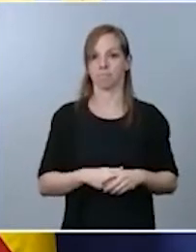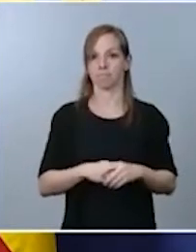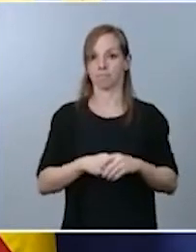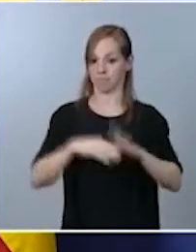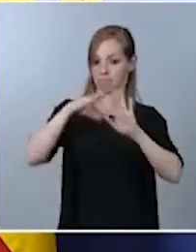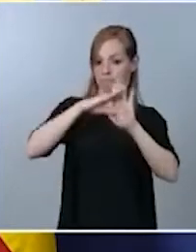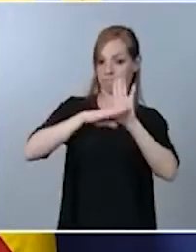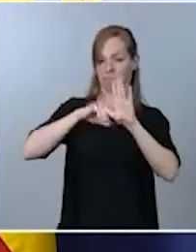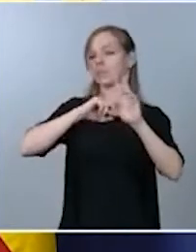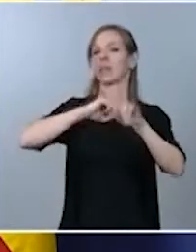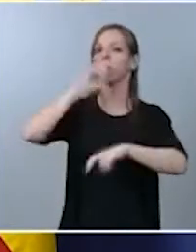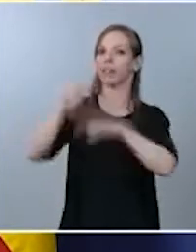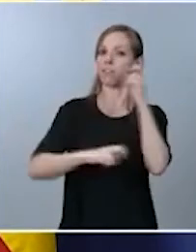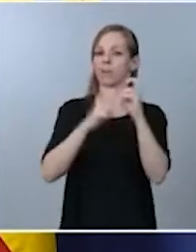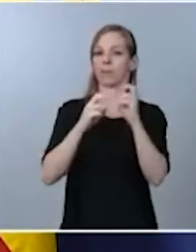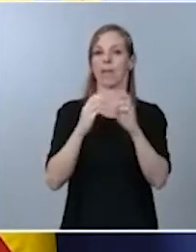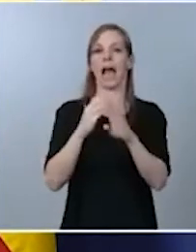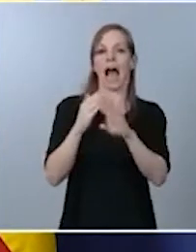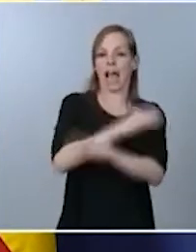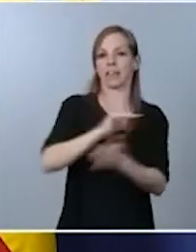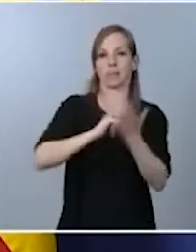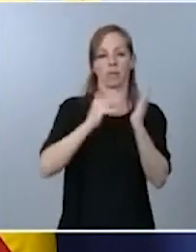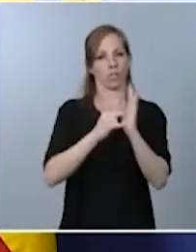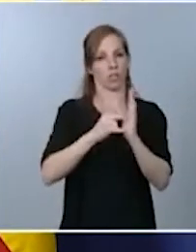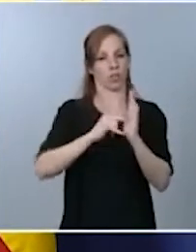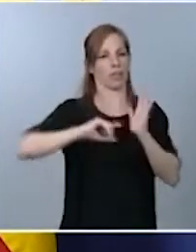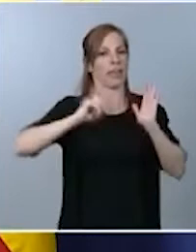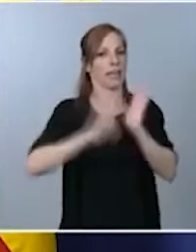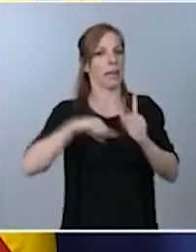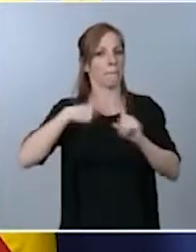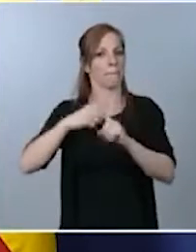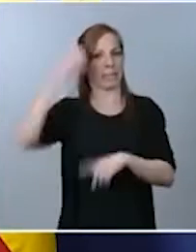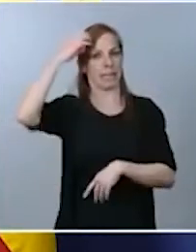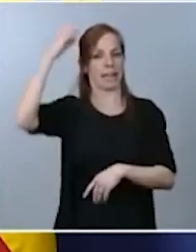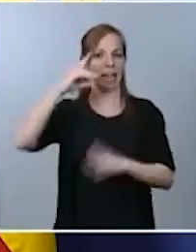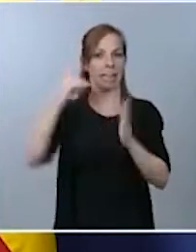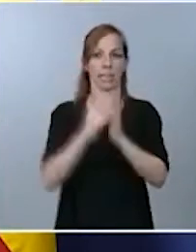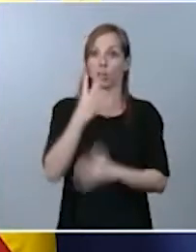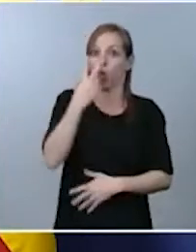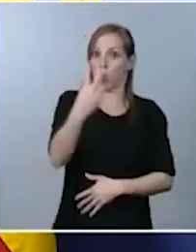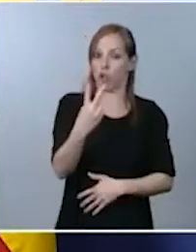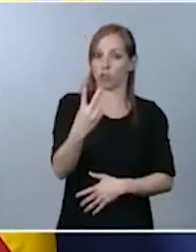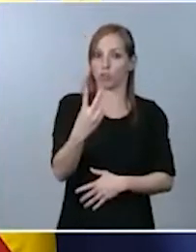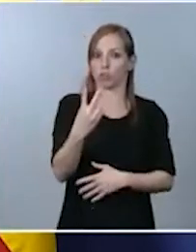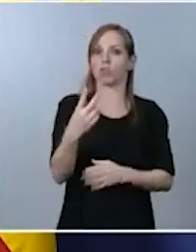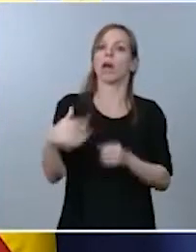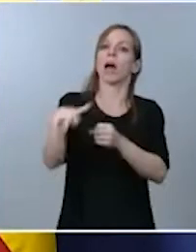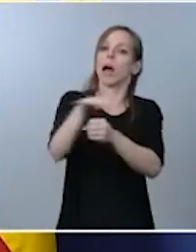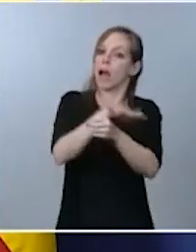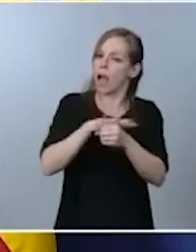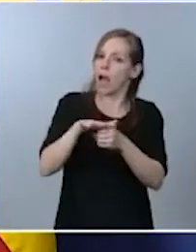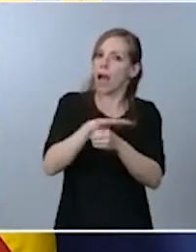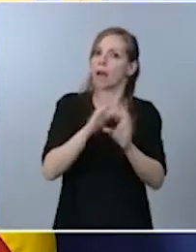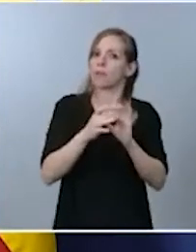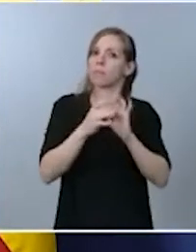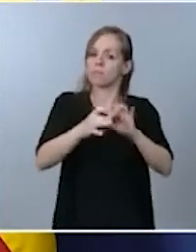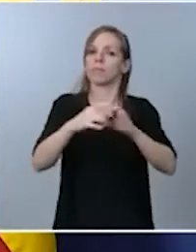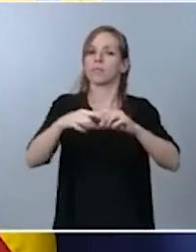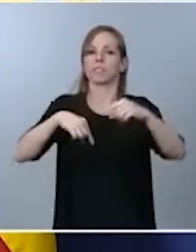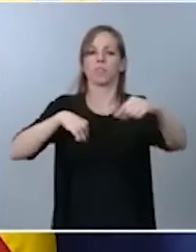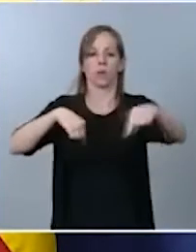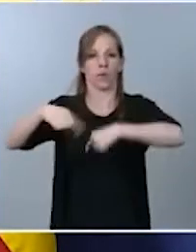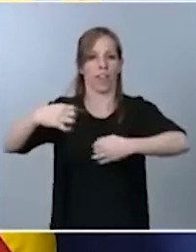un anteproyecto de ley y dos reales decretos, aborda algunas de las áreas relacionadas con la seguridad vial que más